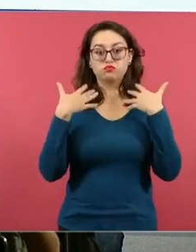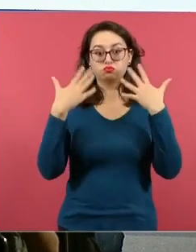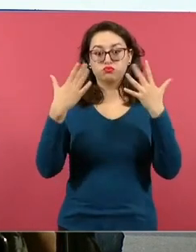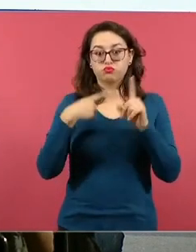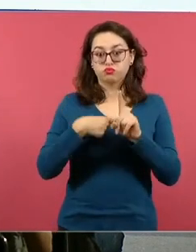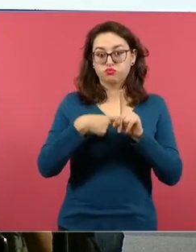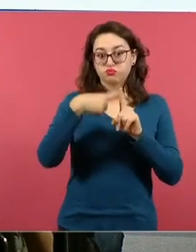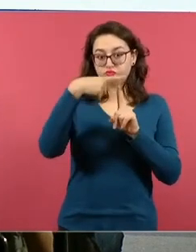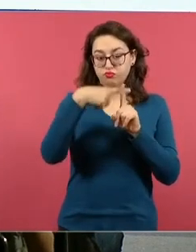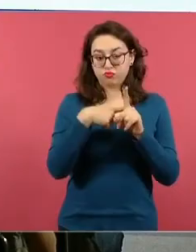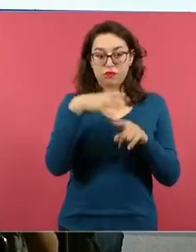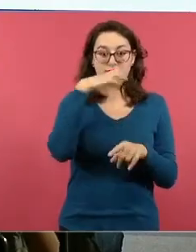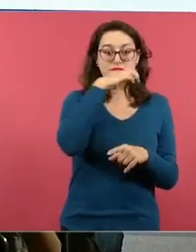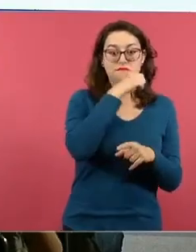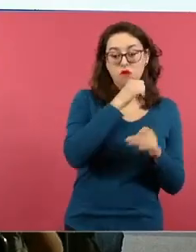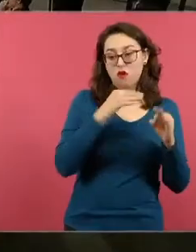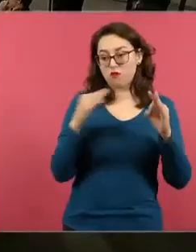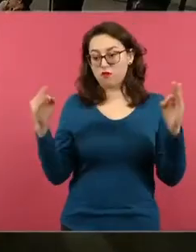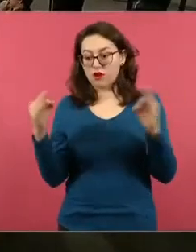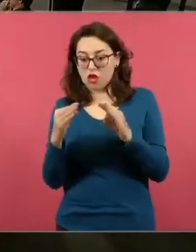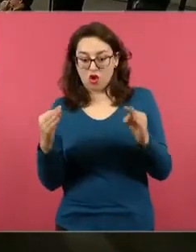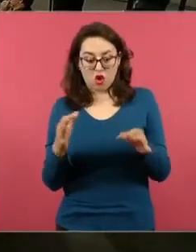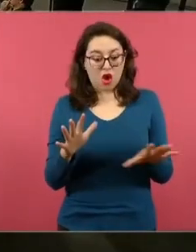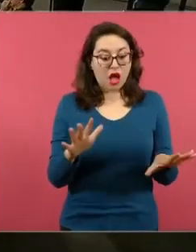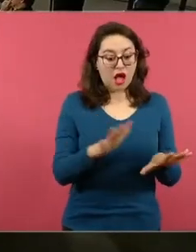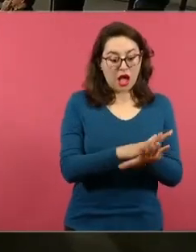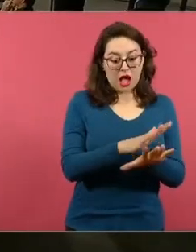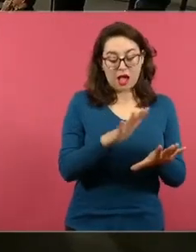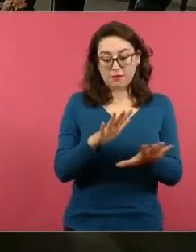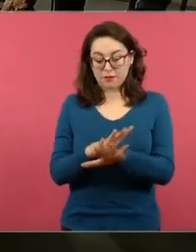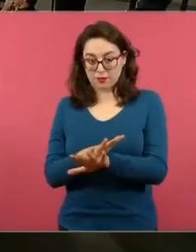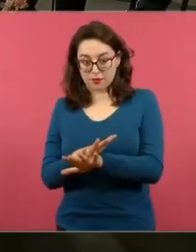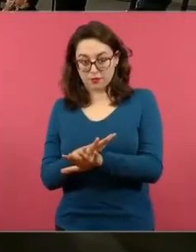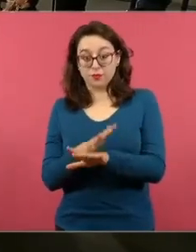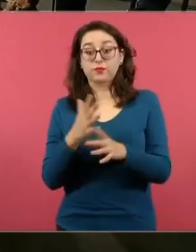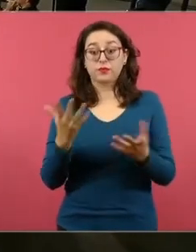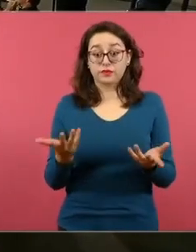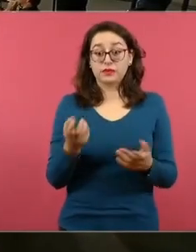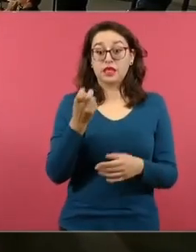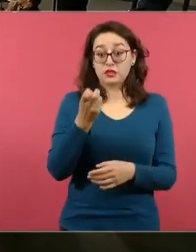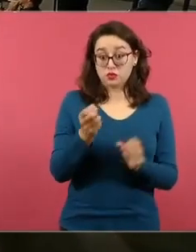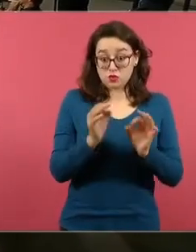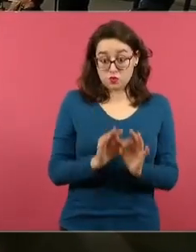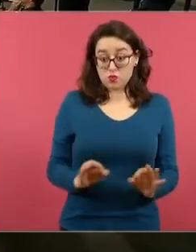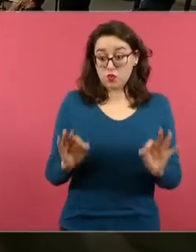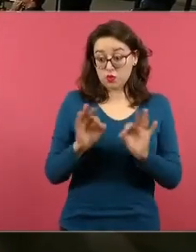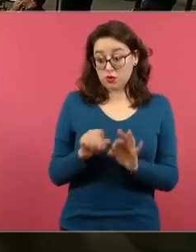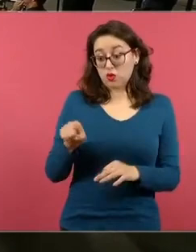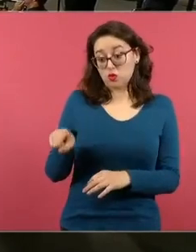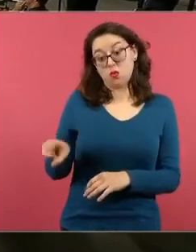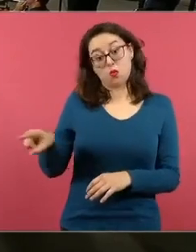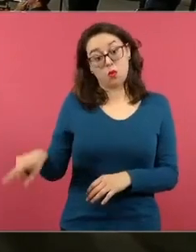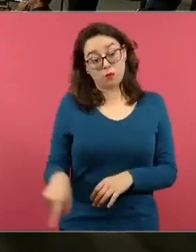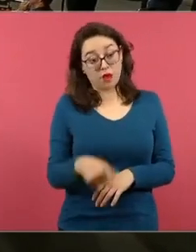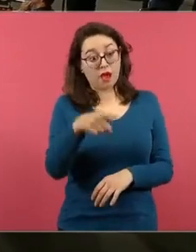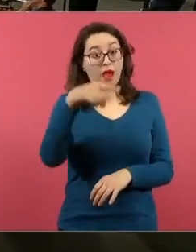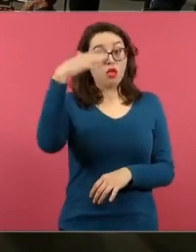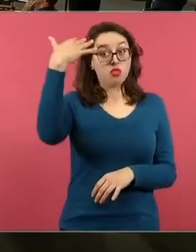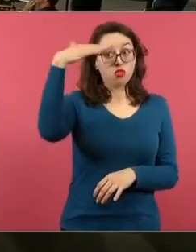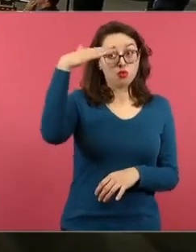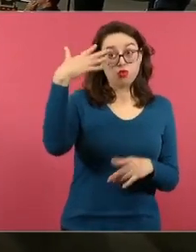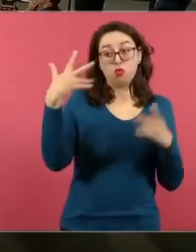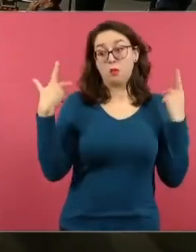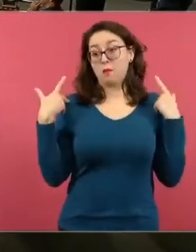se le va a decir al alumno que mediante una entrevista a alguna persona adulta, algún maestro, algún